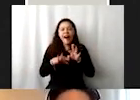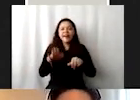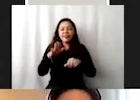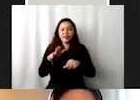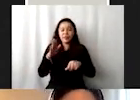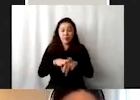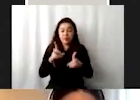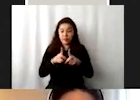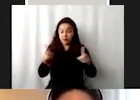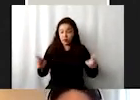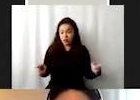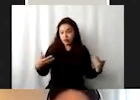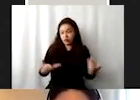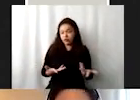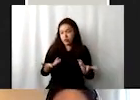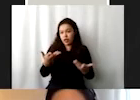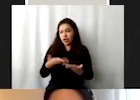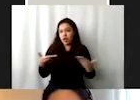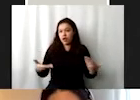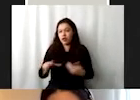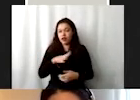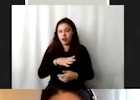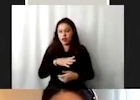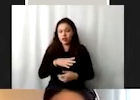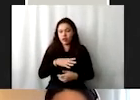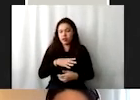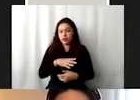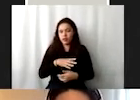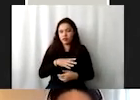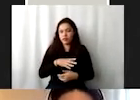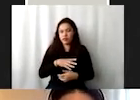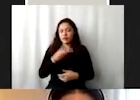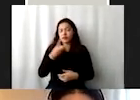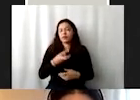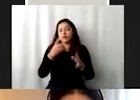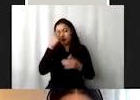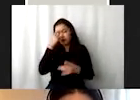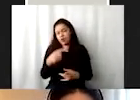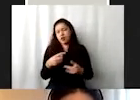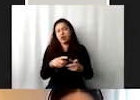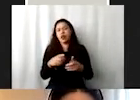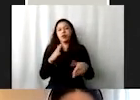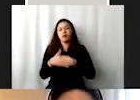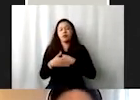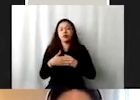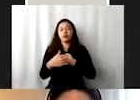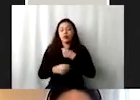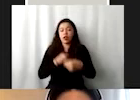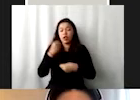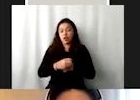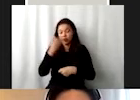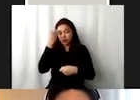que tenemos actualmente, y van a ser súper importantes para el desarrollo en los próximos años. Y,